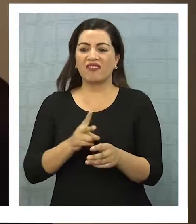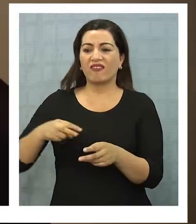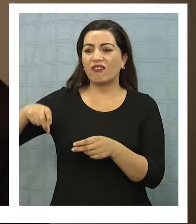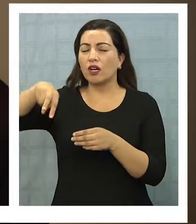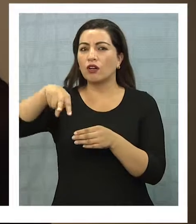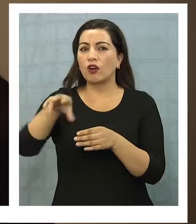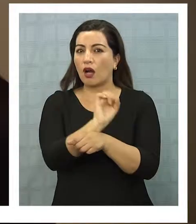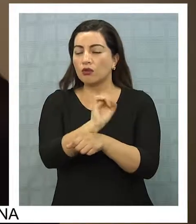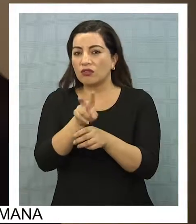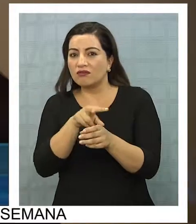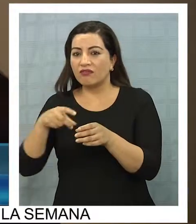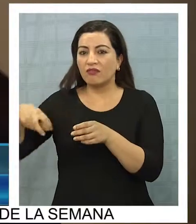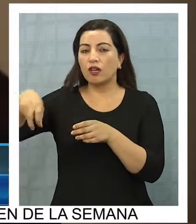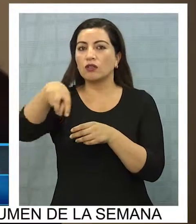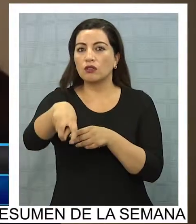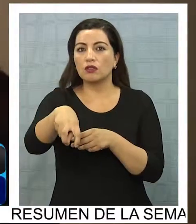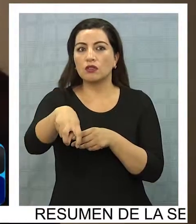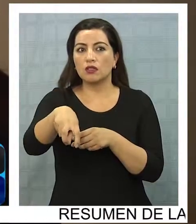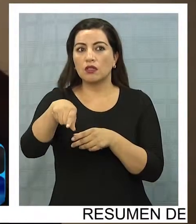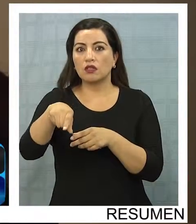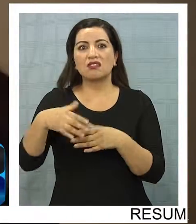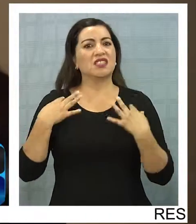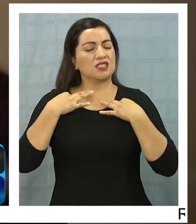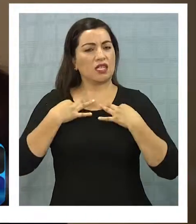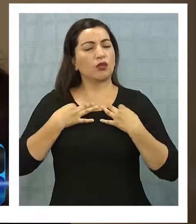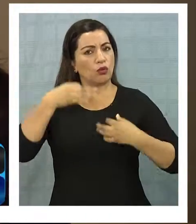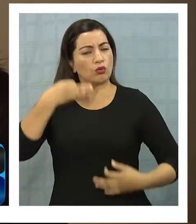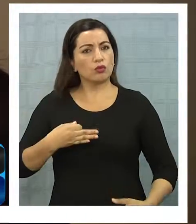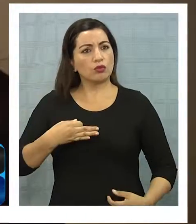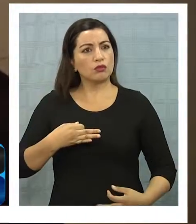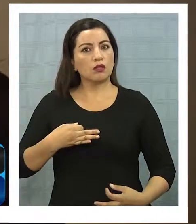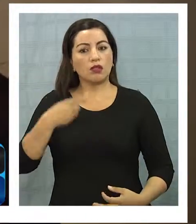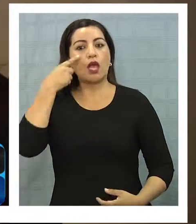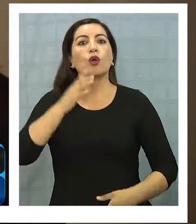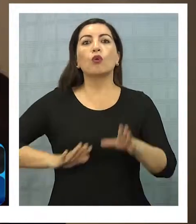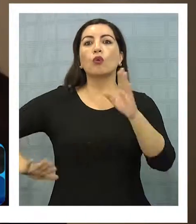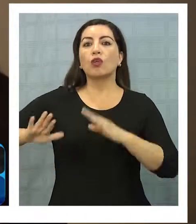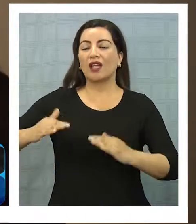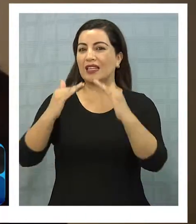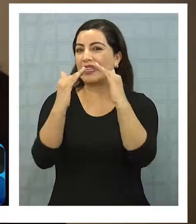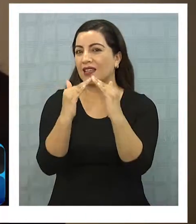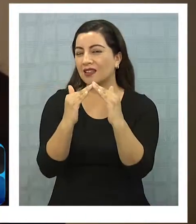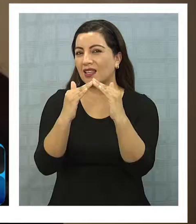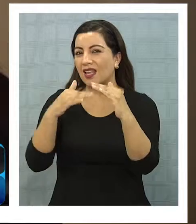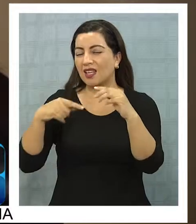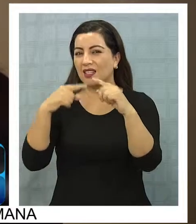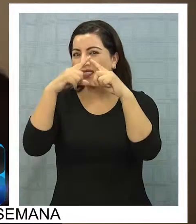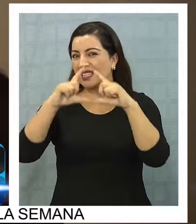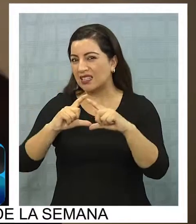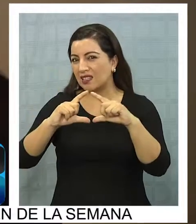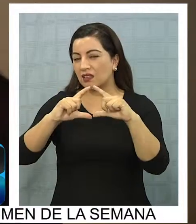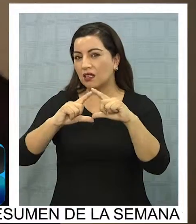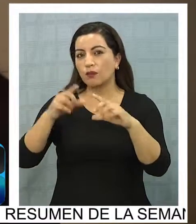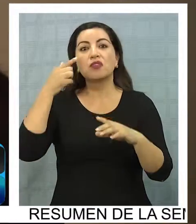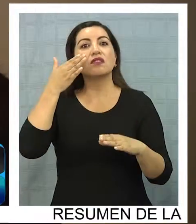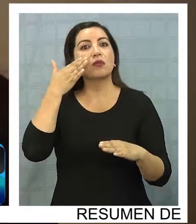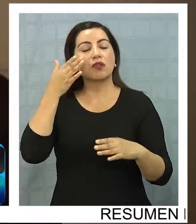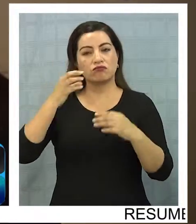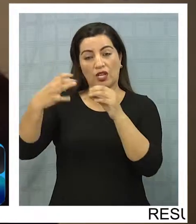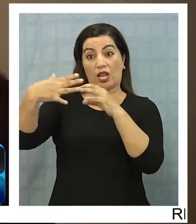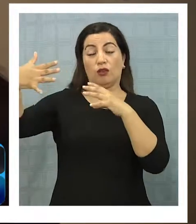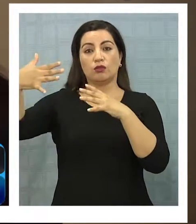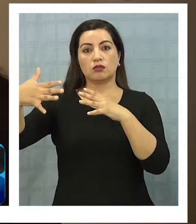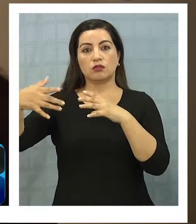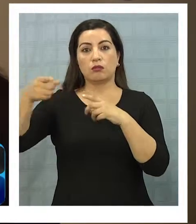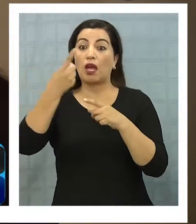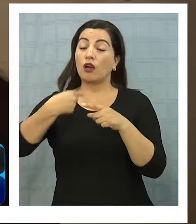reflectante reglamentario en la actualidad y además se tuvo la precaución de poner los triángulos también reflectantes para